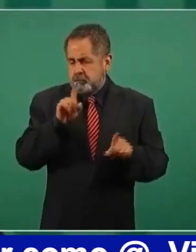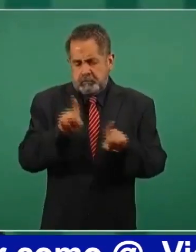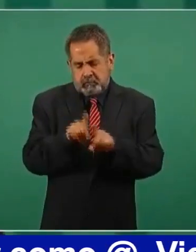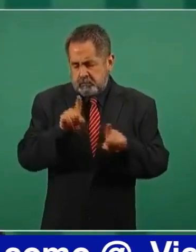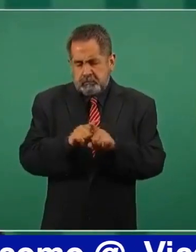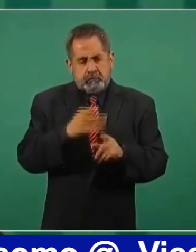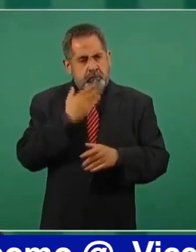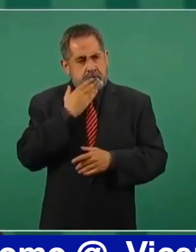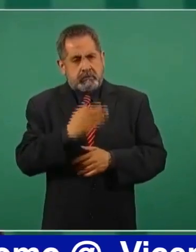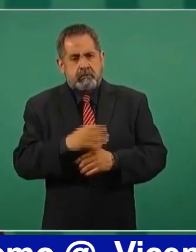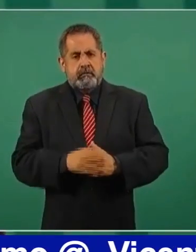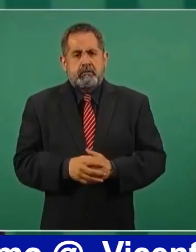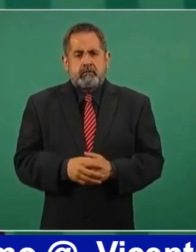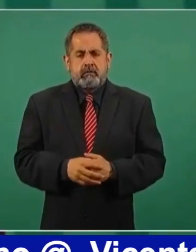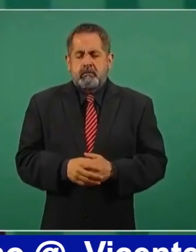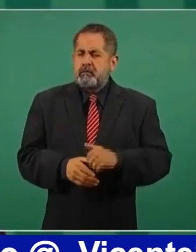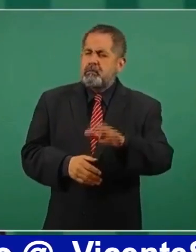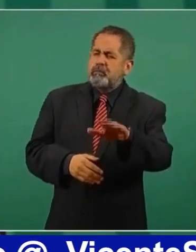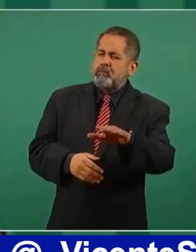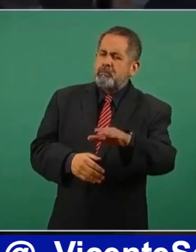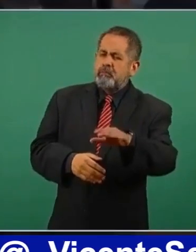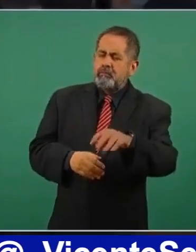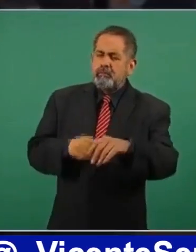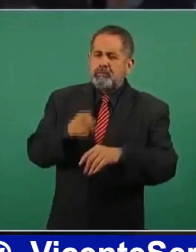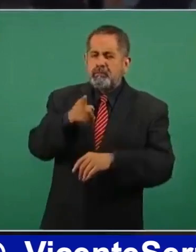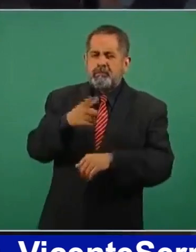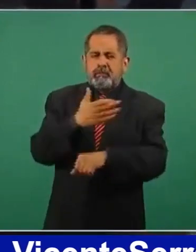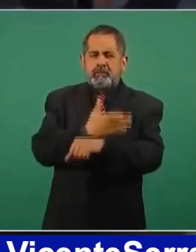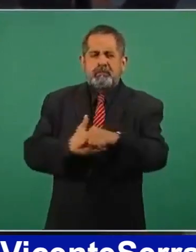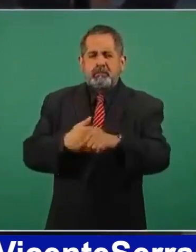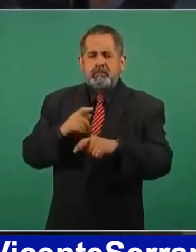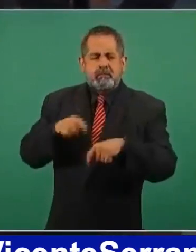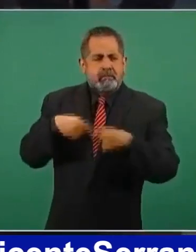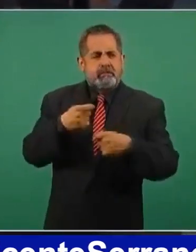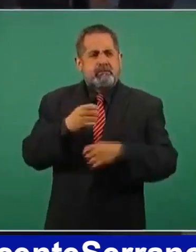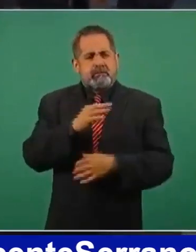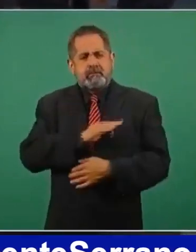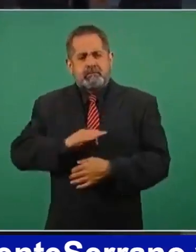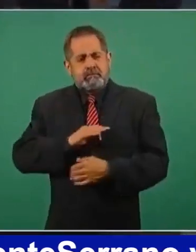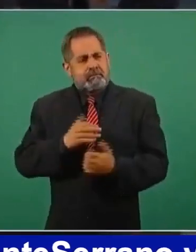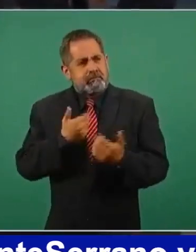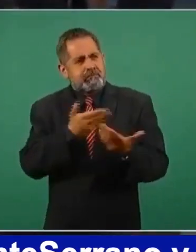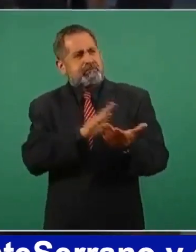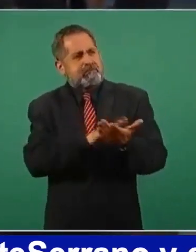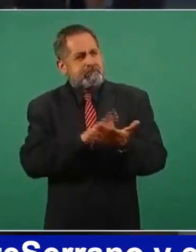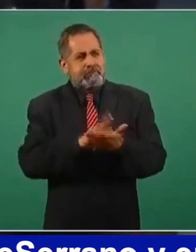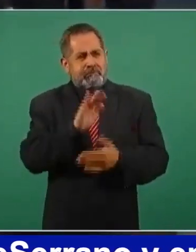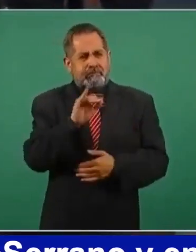pero tú demoró de felicitar Biden como Bolsonaro tú demoró varios días